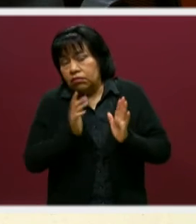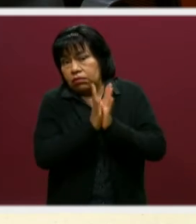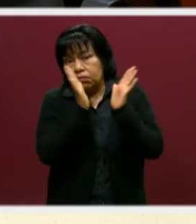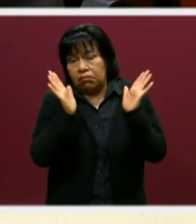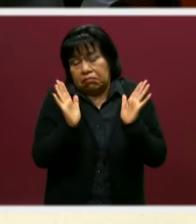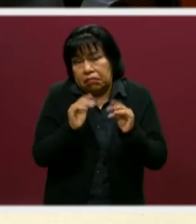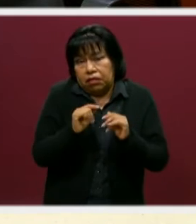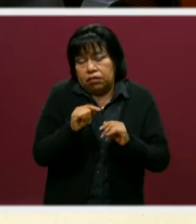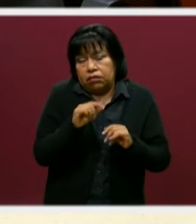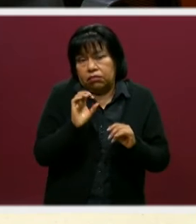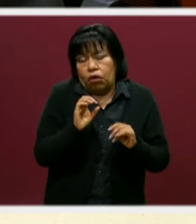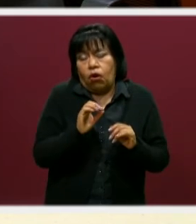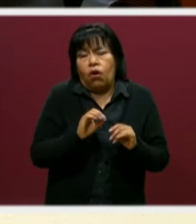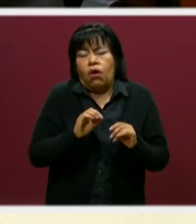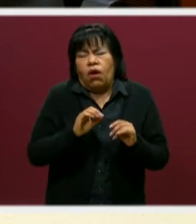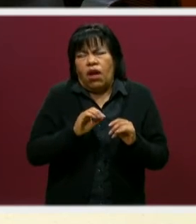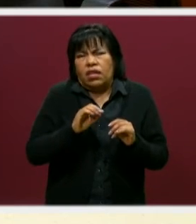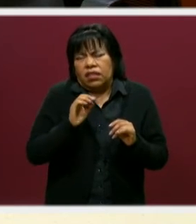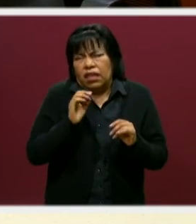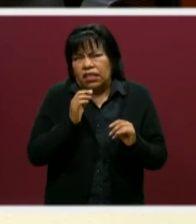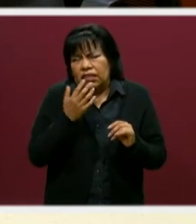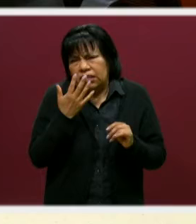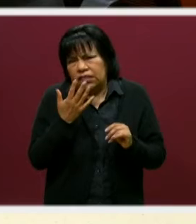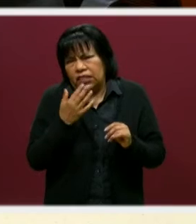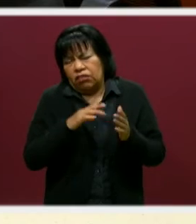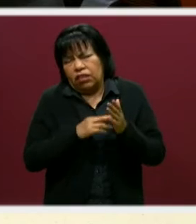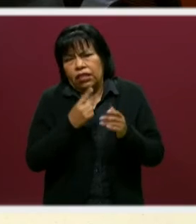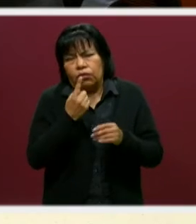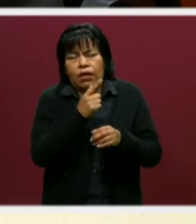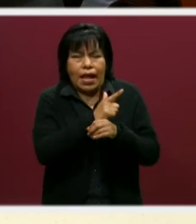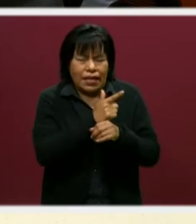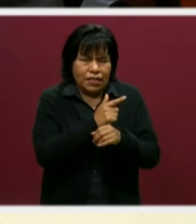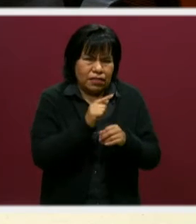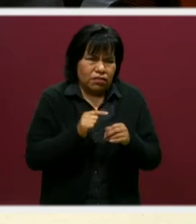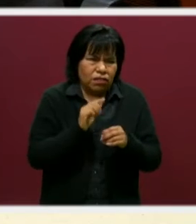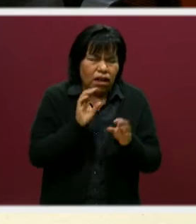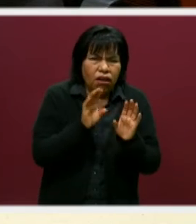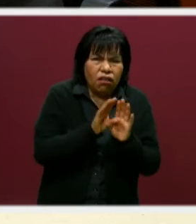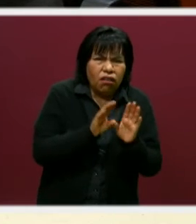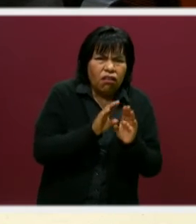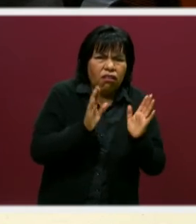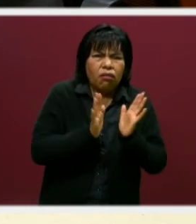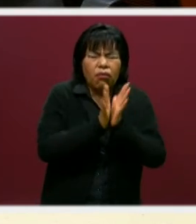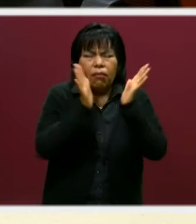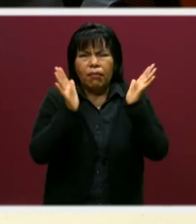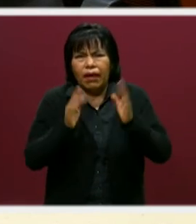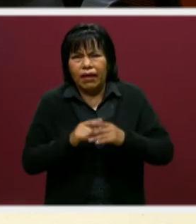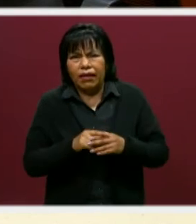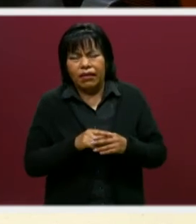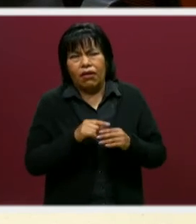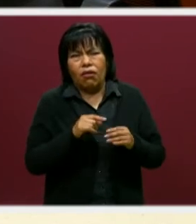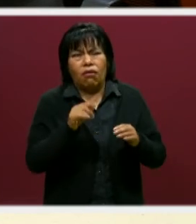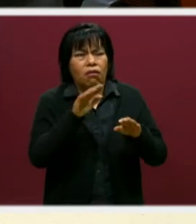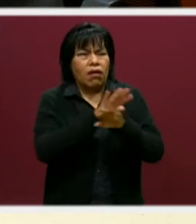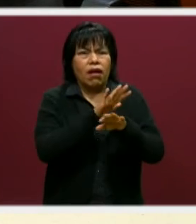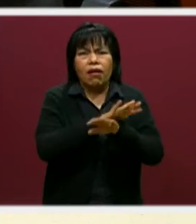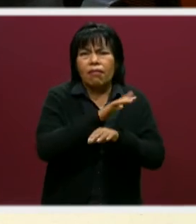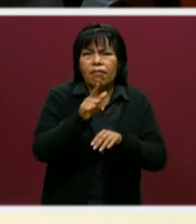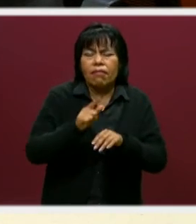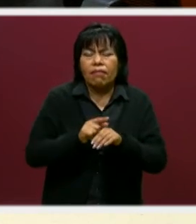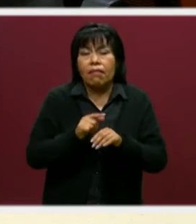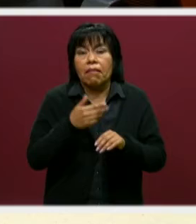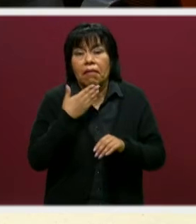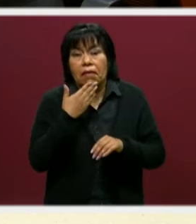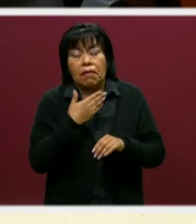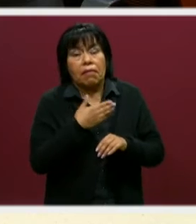estado cursando alguna de estas ingenierías, cinco ingenierías y una licenciatura y que han podido trasladarse a otros lugares y